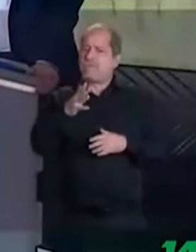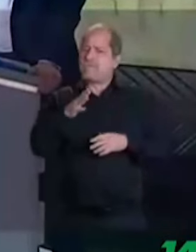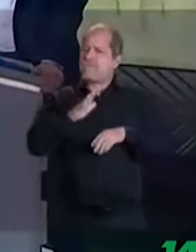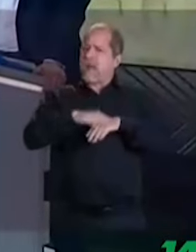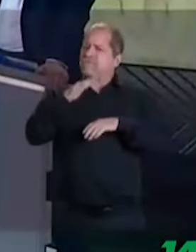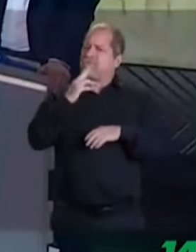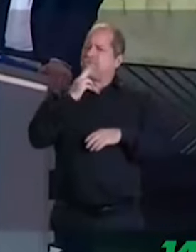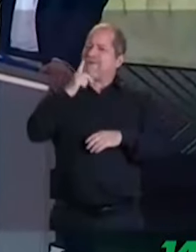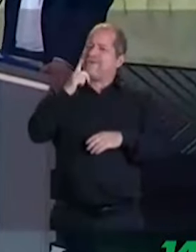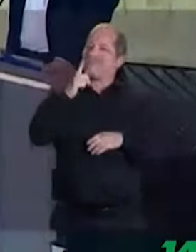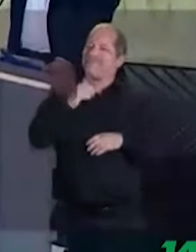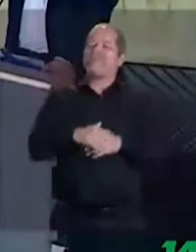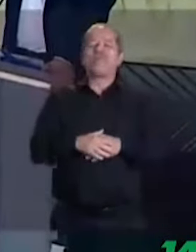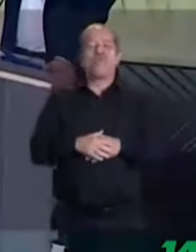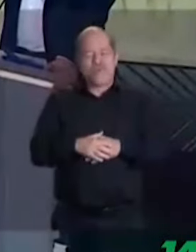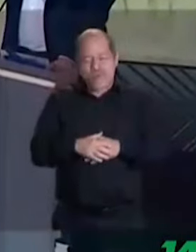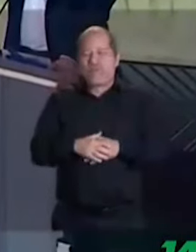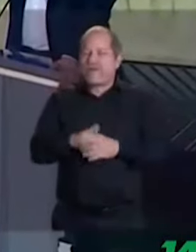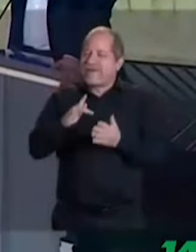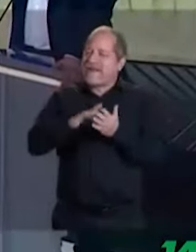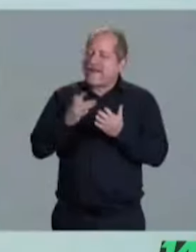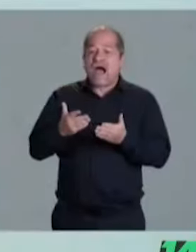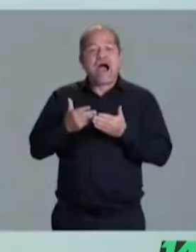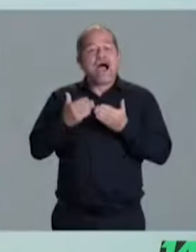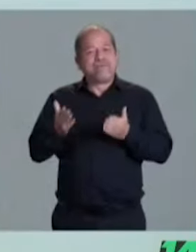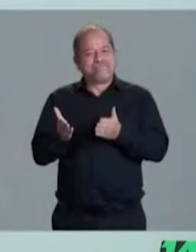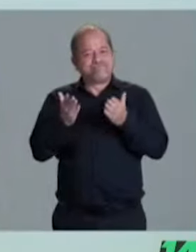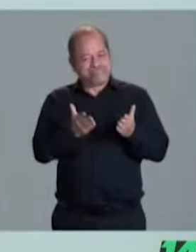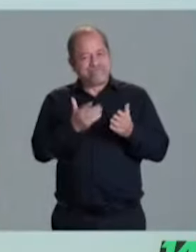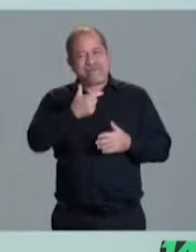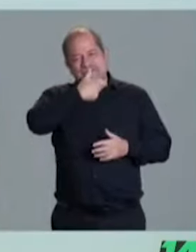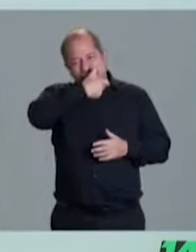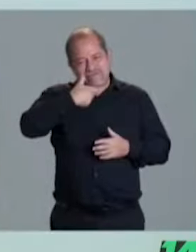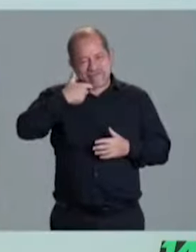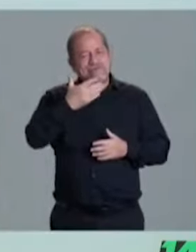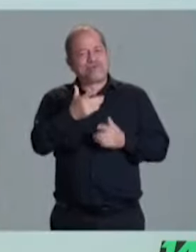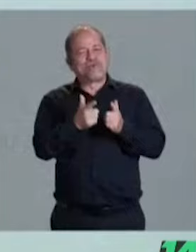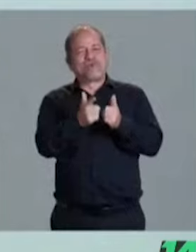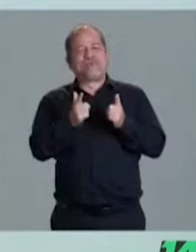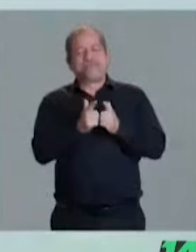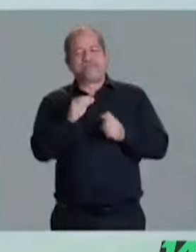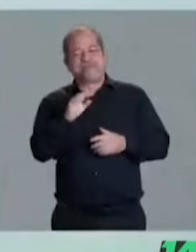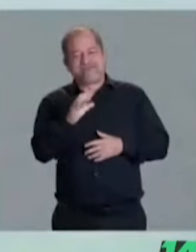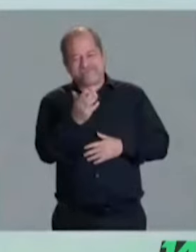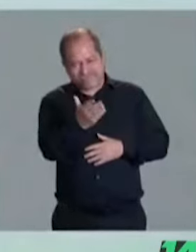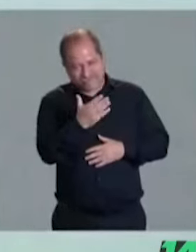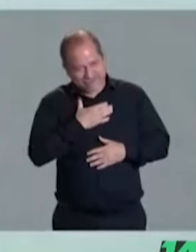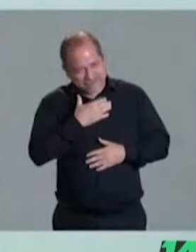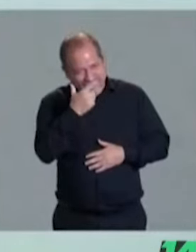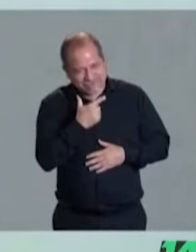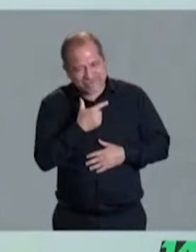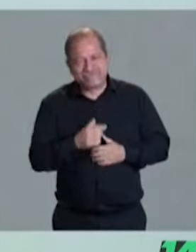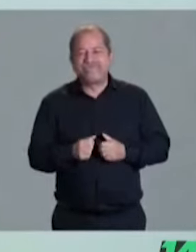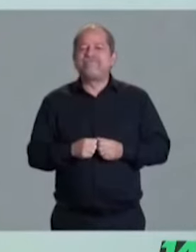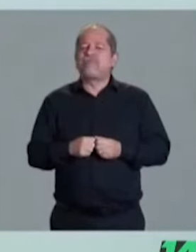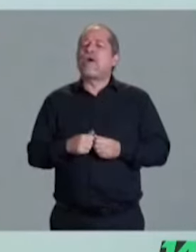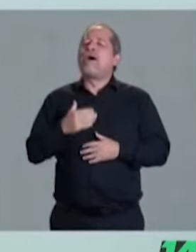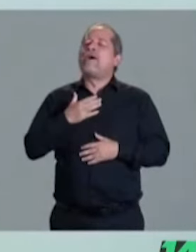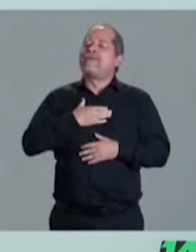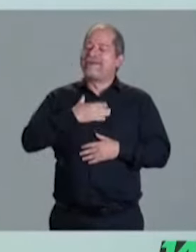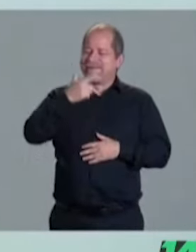Jorge Maynes, candidato de Movimiento Ciudadano. Buenas noches. Buenas noches. Yo quiero iniciar este debate agradeciendo,